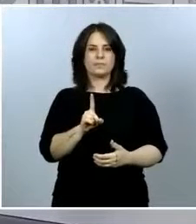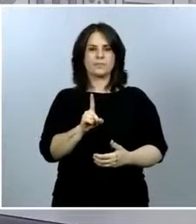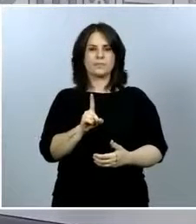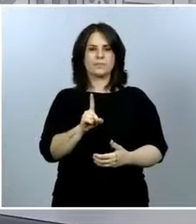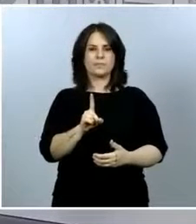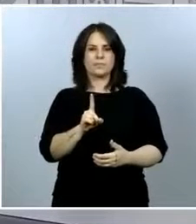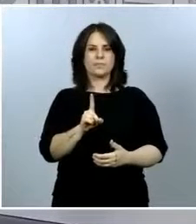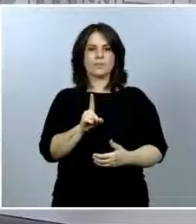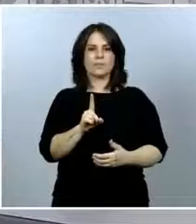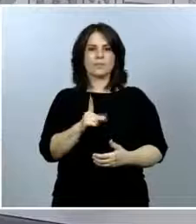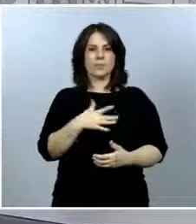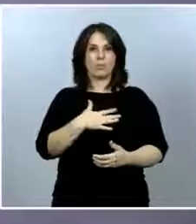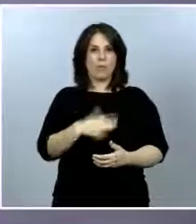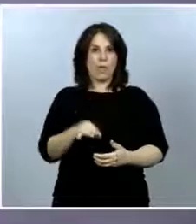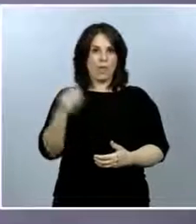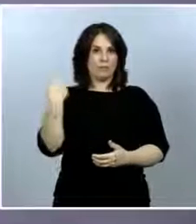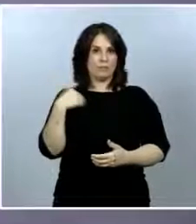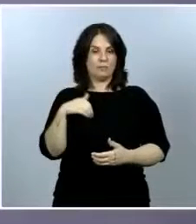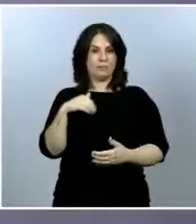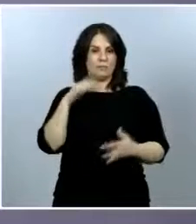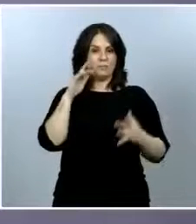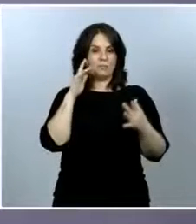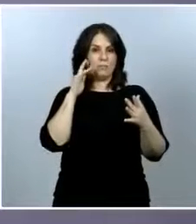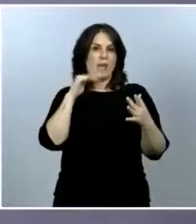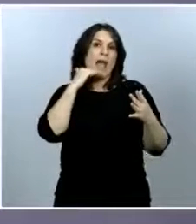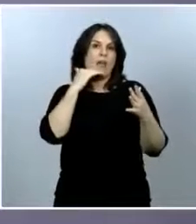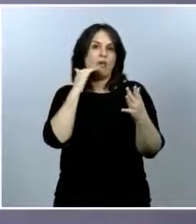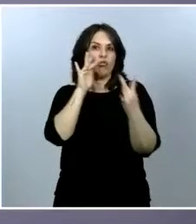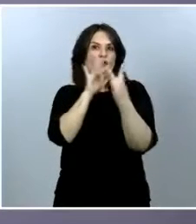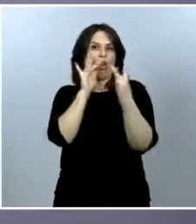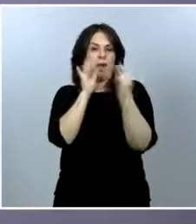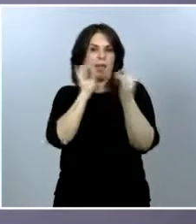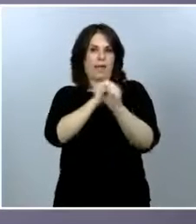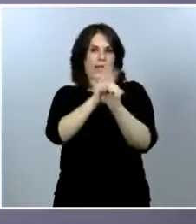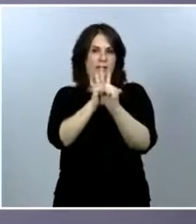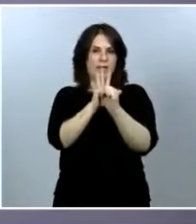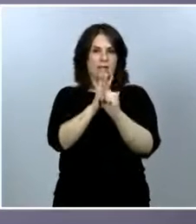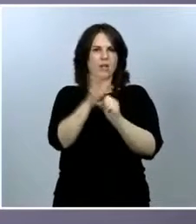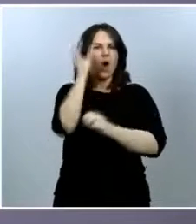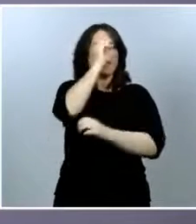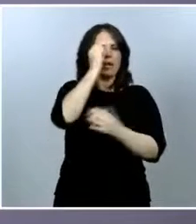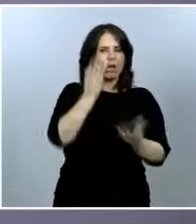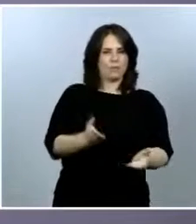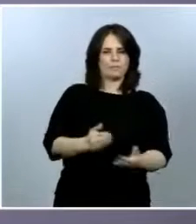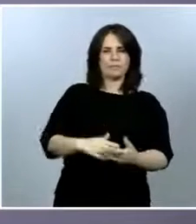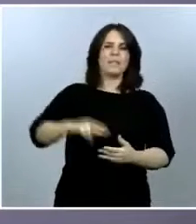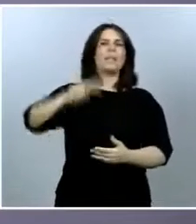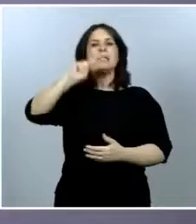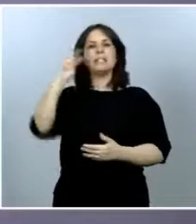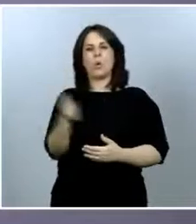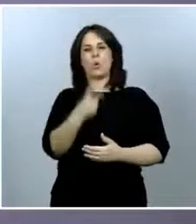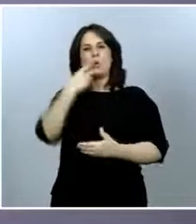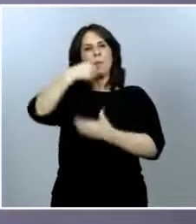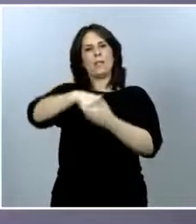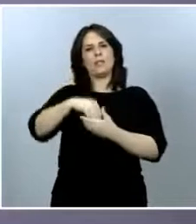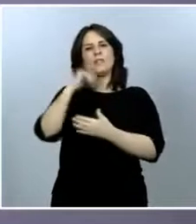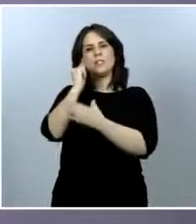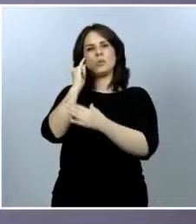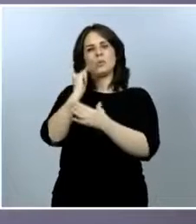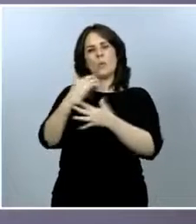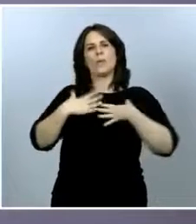podría haber estado en contacto con el virus. ¿Qué opinión le merece este dato? Y añade, la segunda oleada del estudio del Instituto de Salud Carlos III,